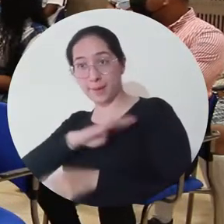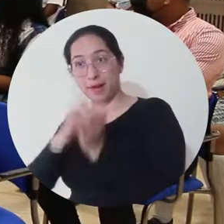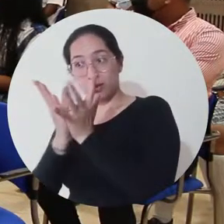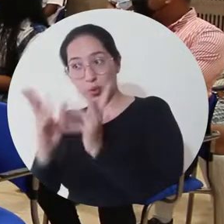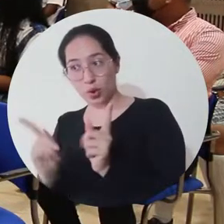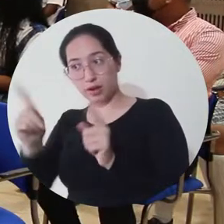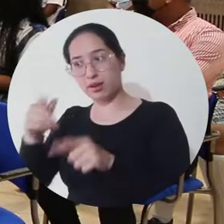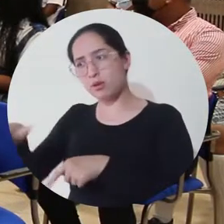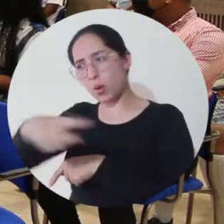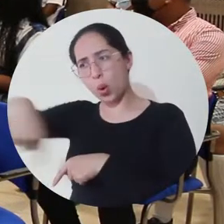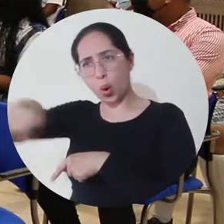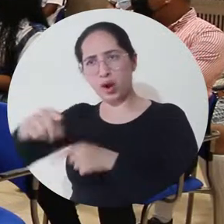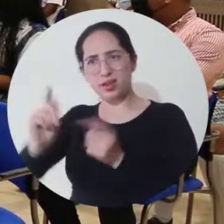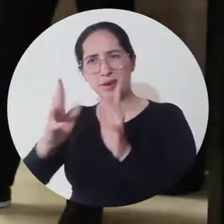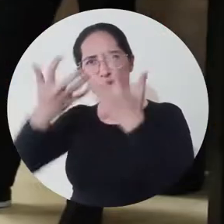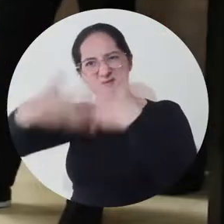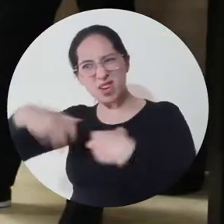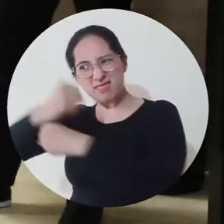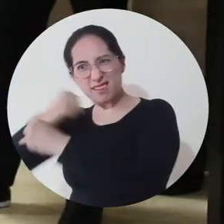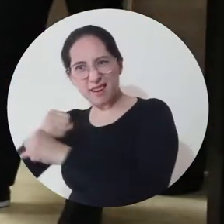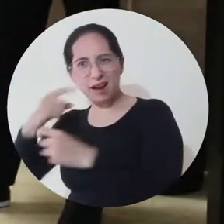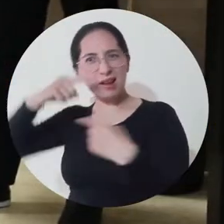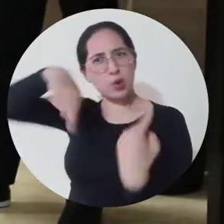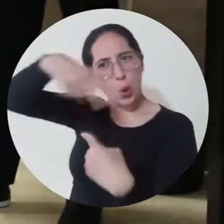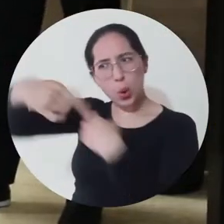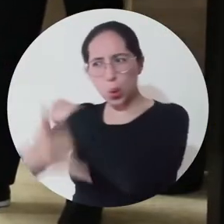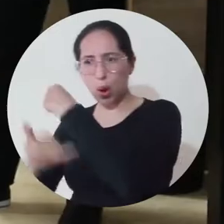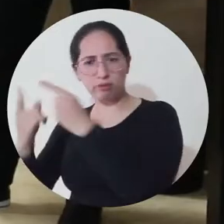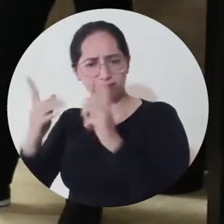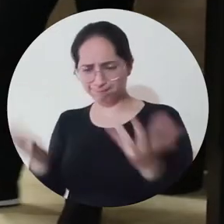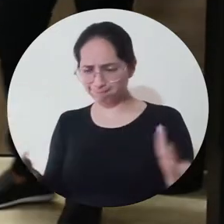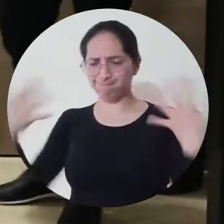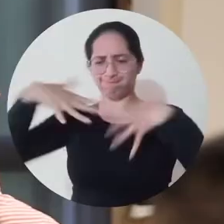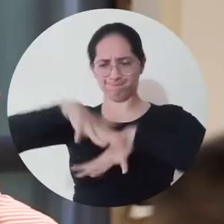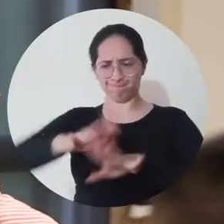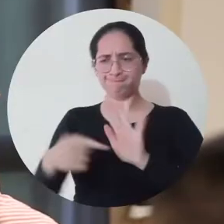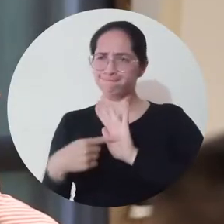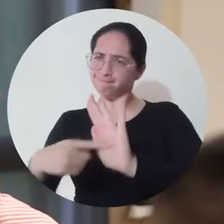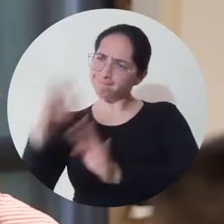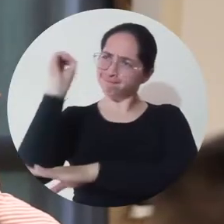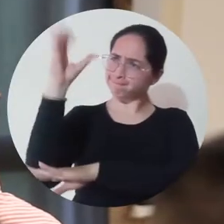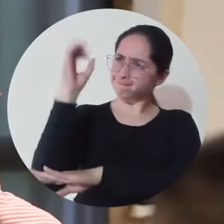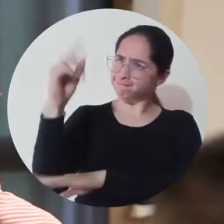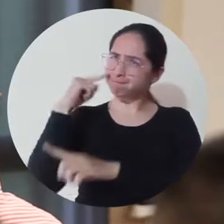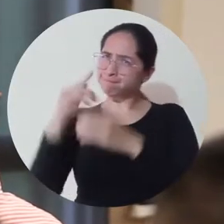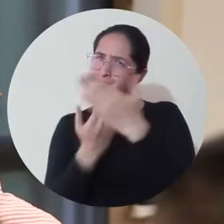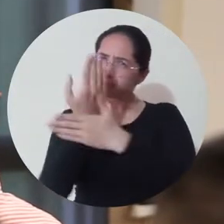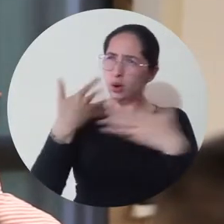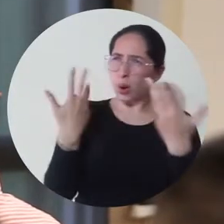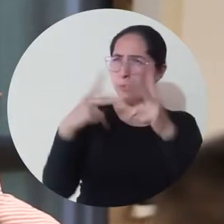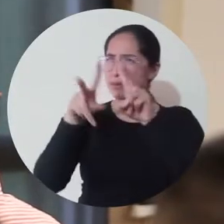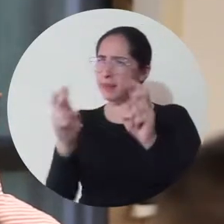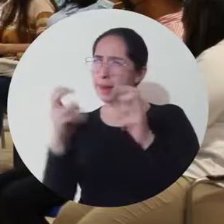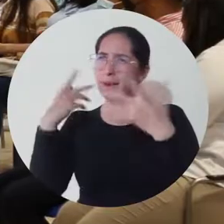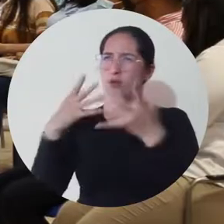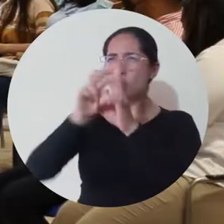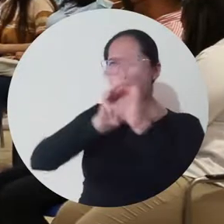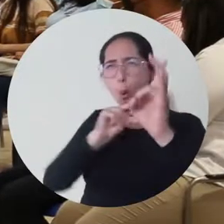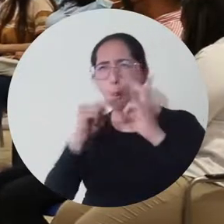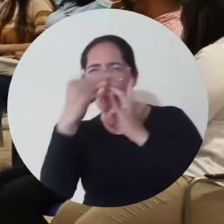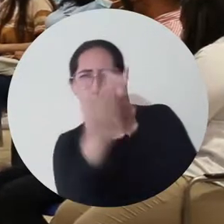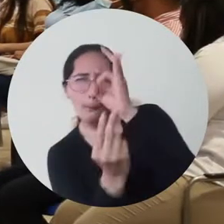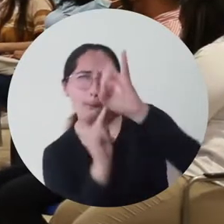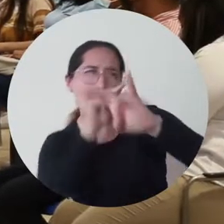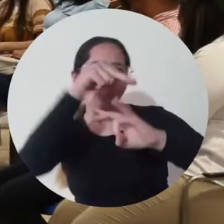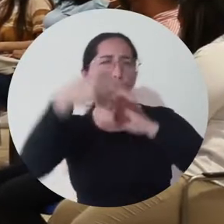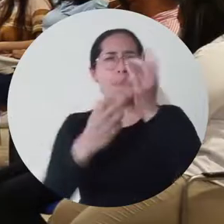Santa Marta, empresarios y operadores del sector turístico, alrededor de las disertaciones de conferencistas que abordaron nuevos paradigmas del turismo,